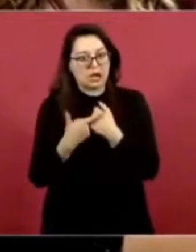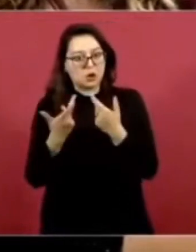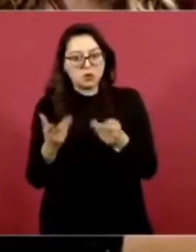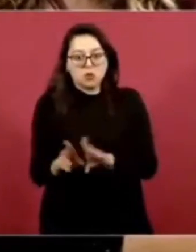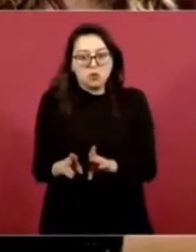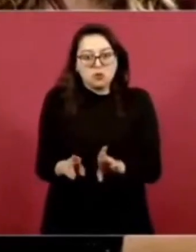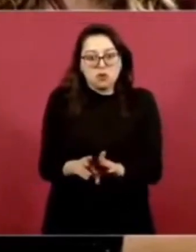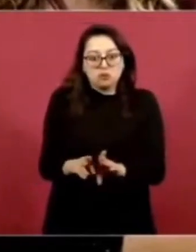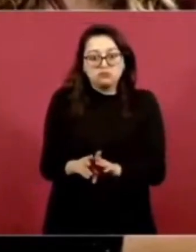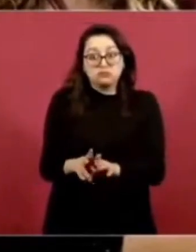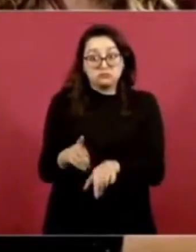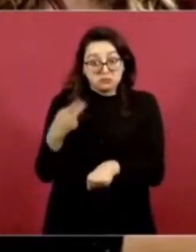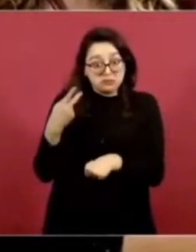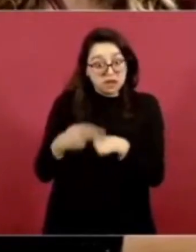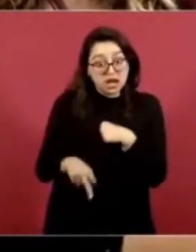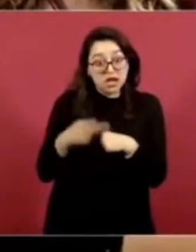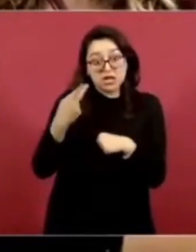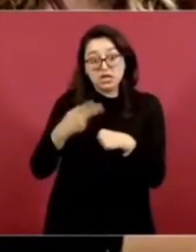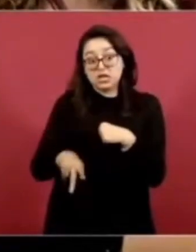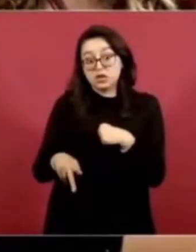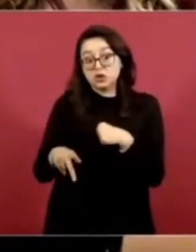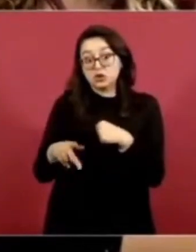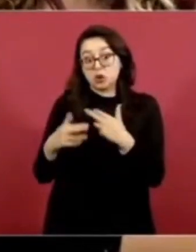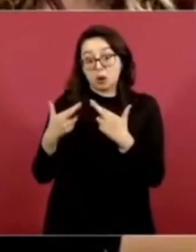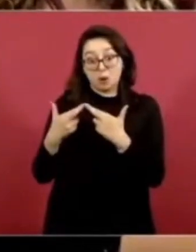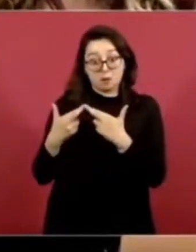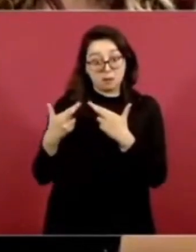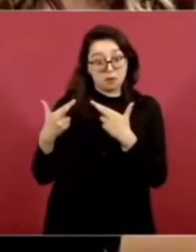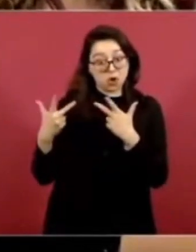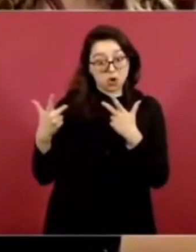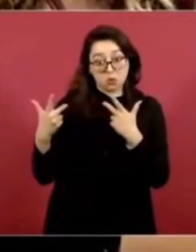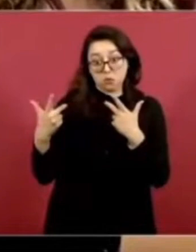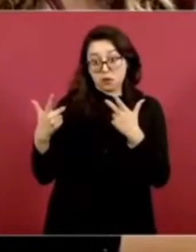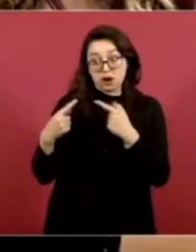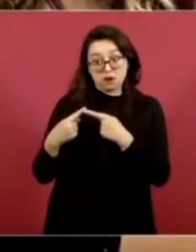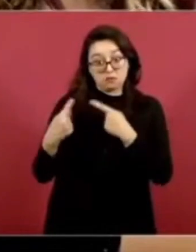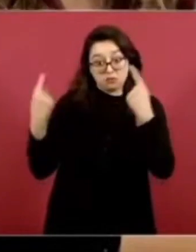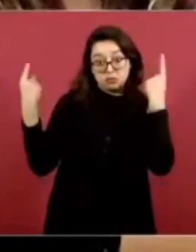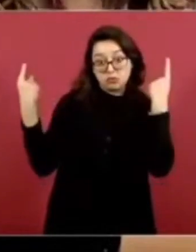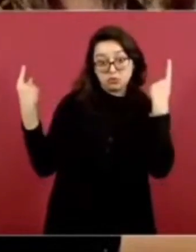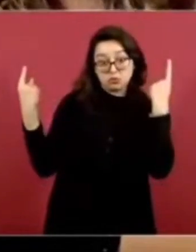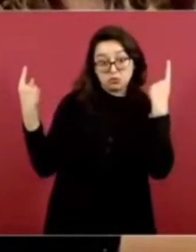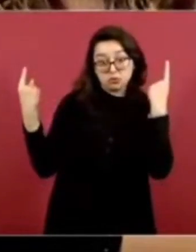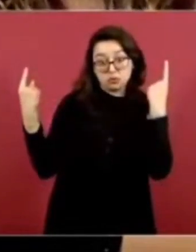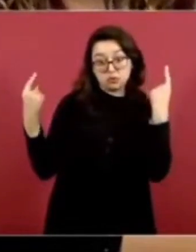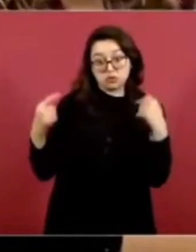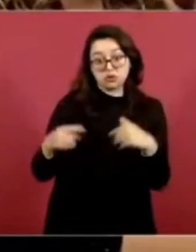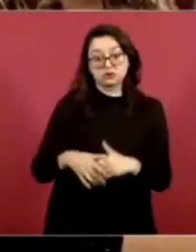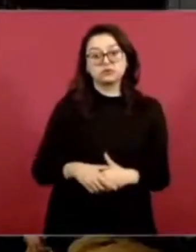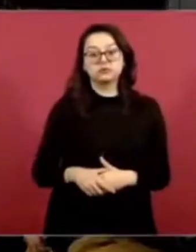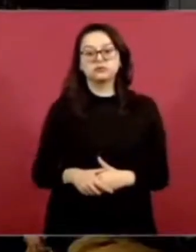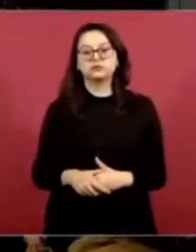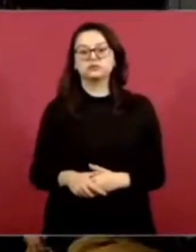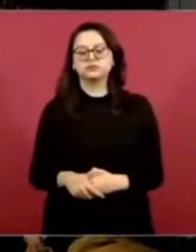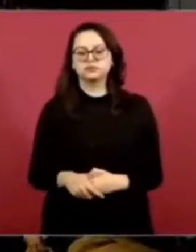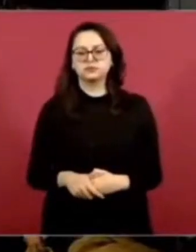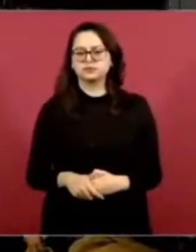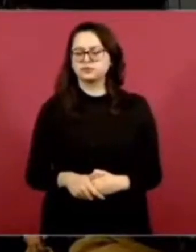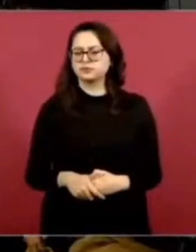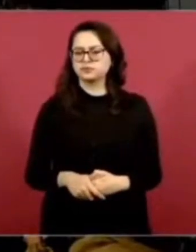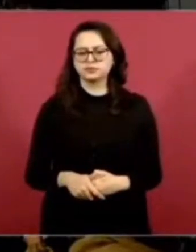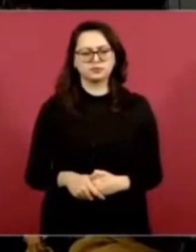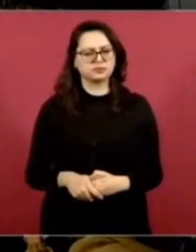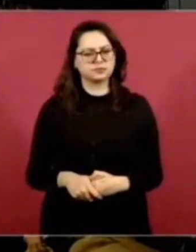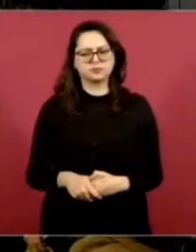¿Hay algún riesgo o hubo algún riesgo de ruptura con el próximo gobierno? Nosotros no vamos